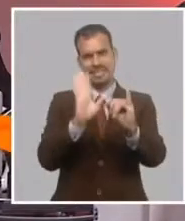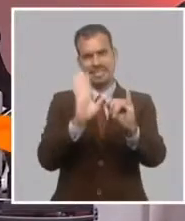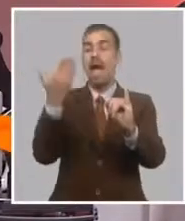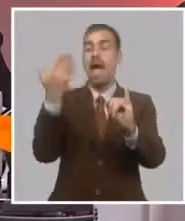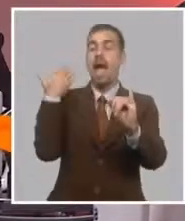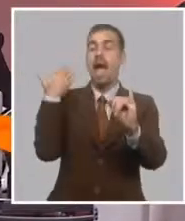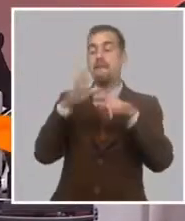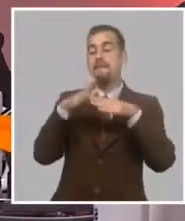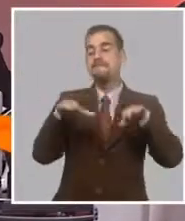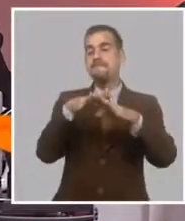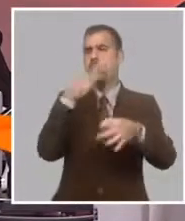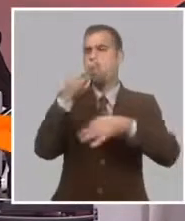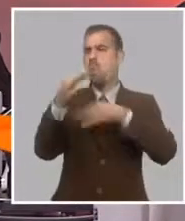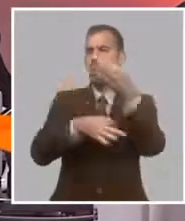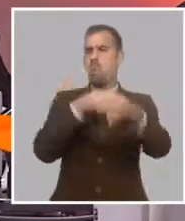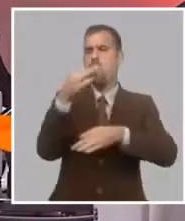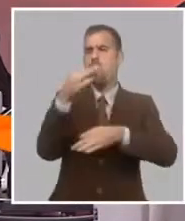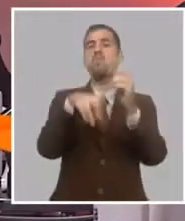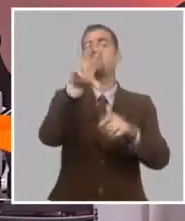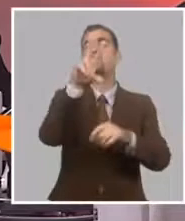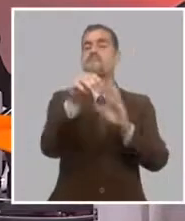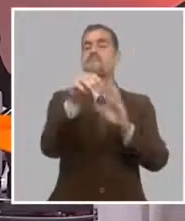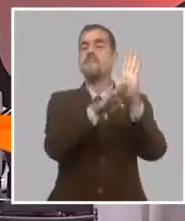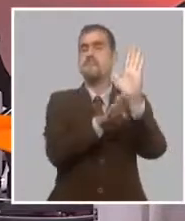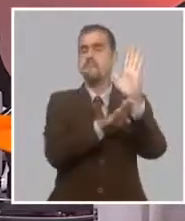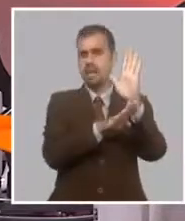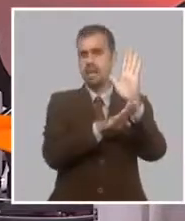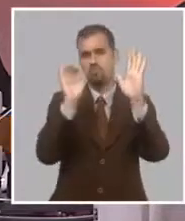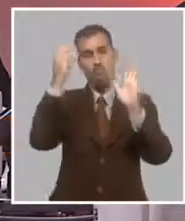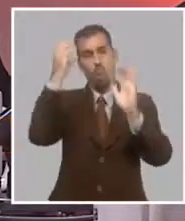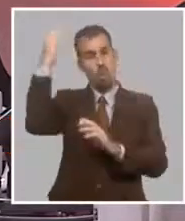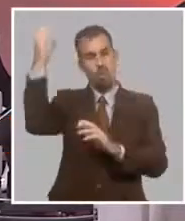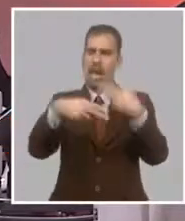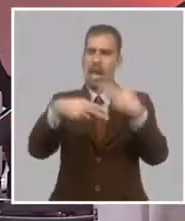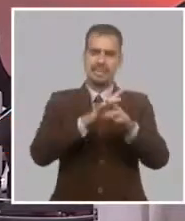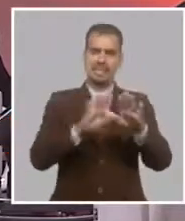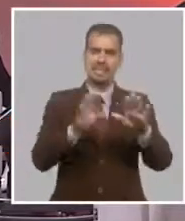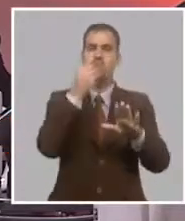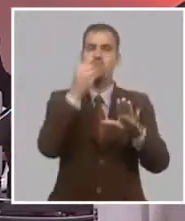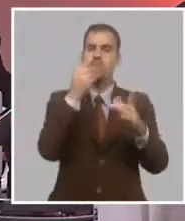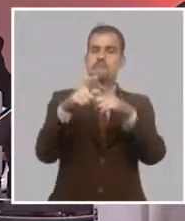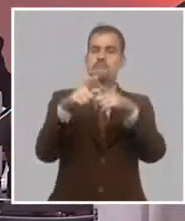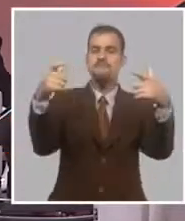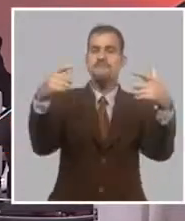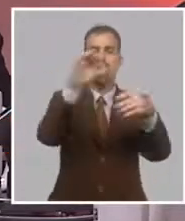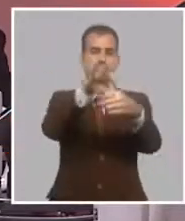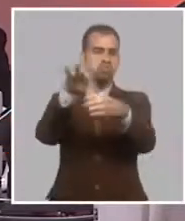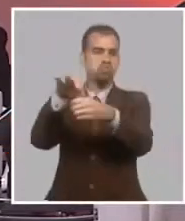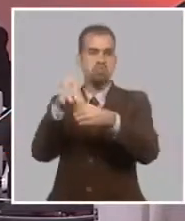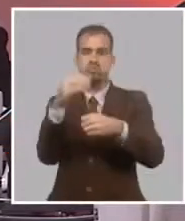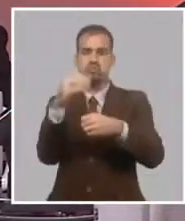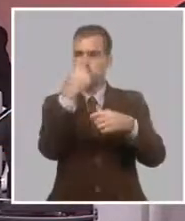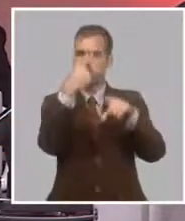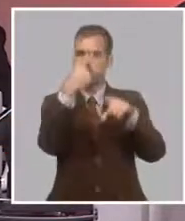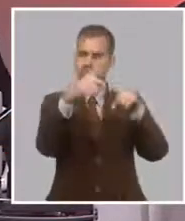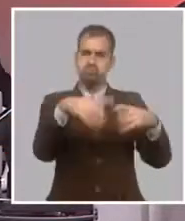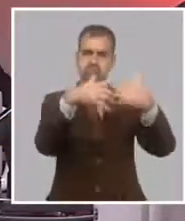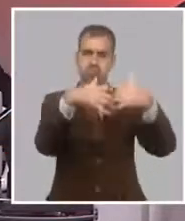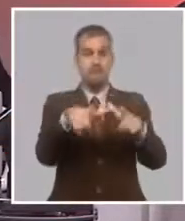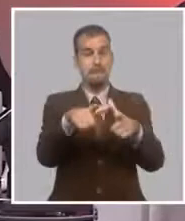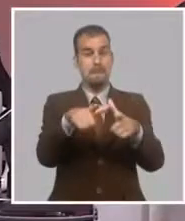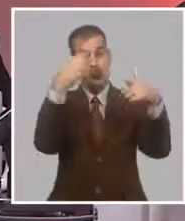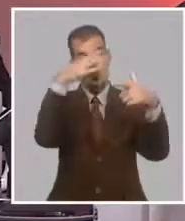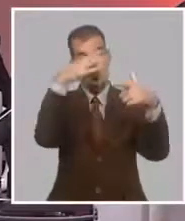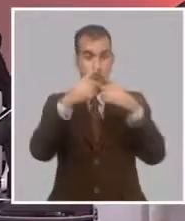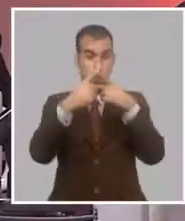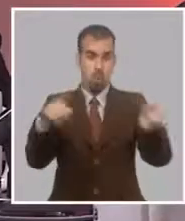redonda de las nuevas medidas adoptadas por nuestro gobierno para estimular la producción de alimentos en el país, hoy traemos